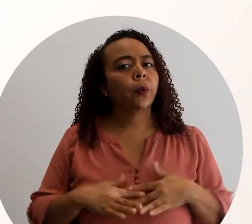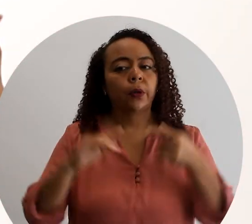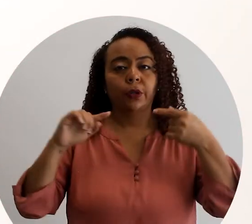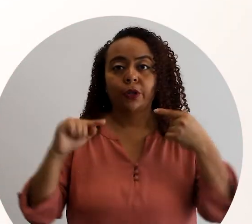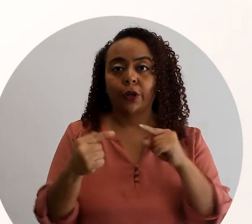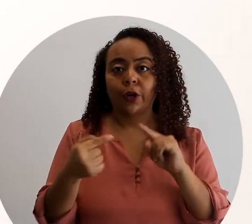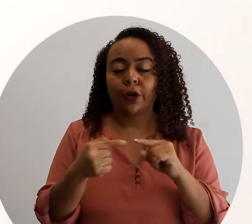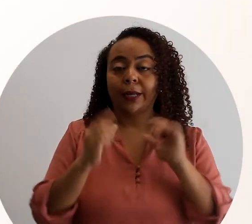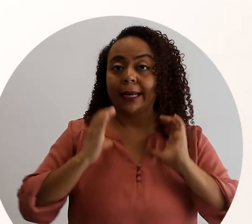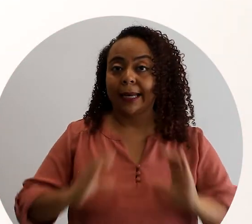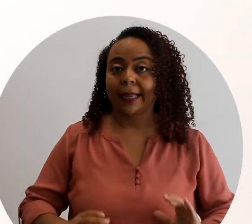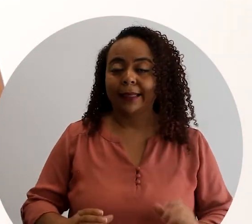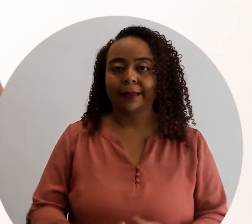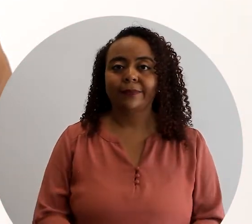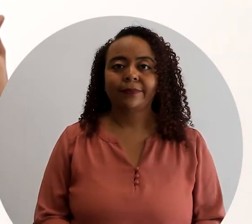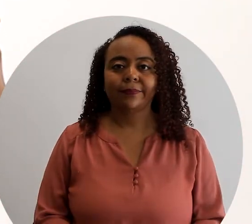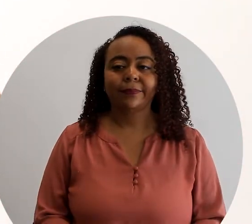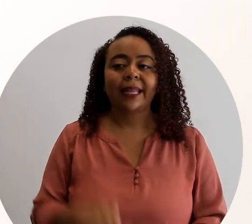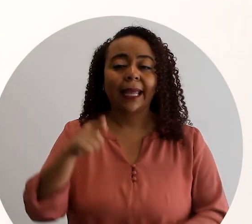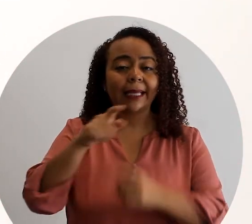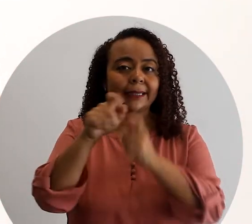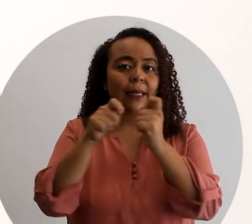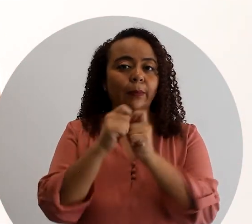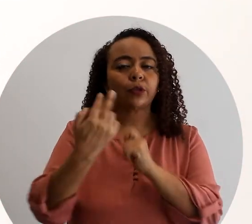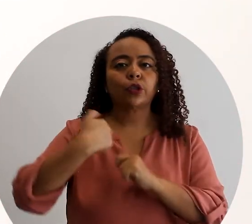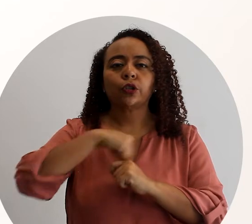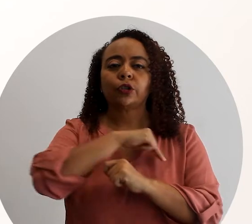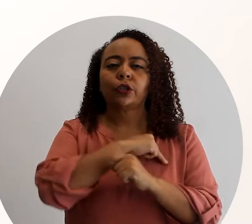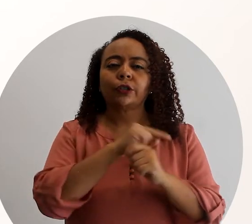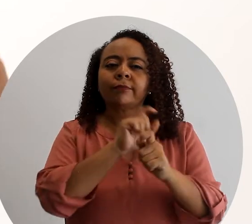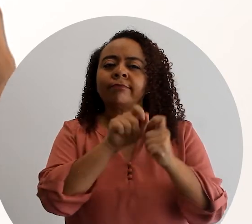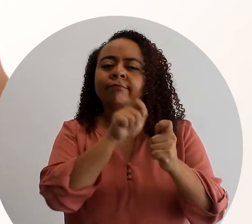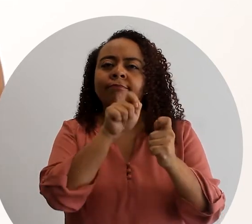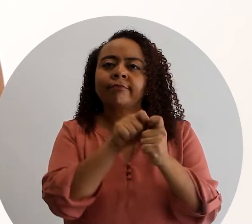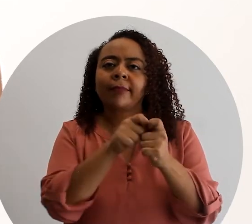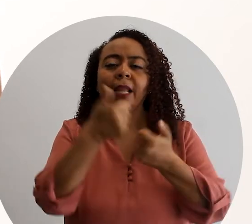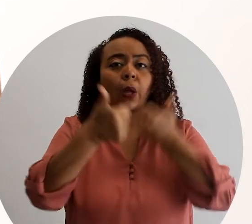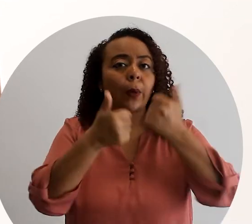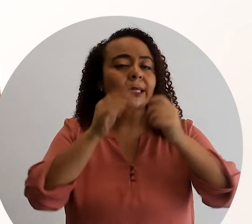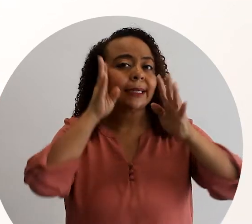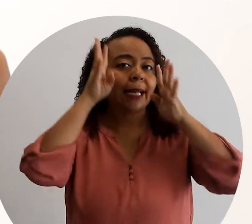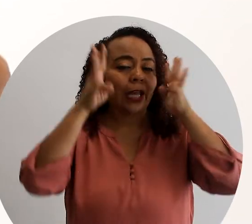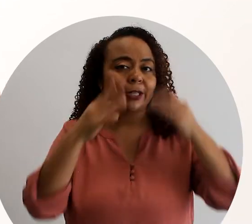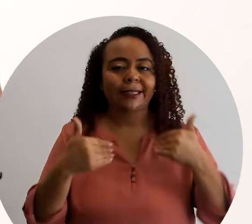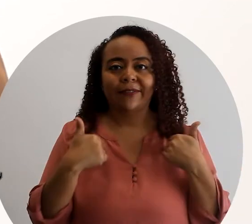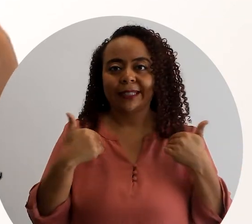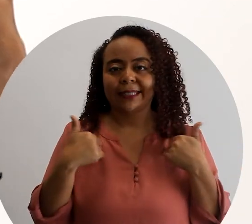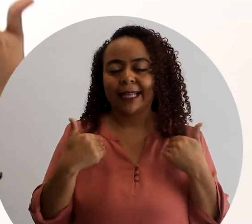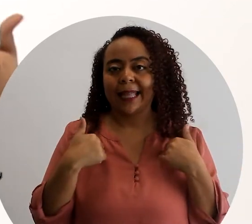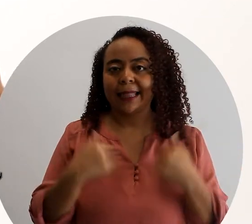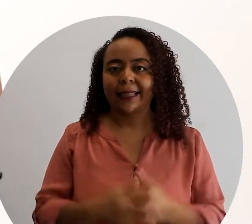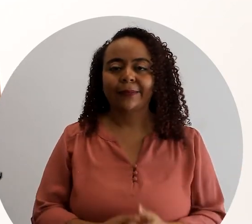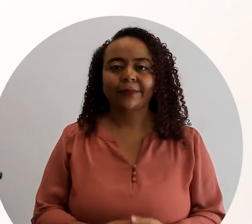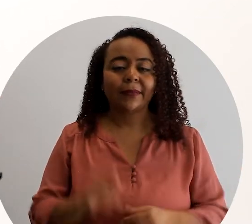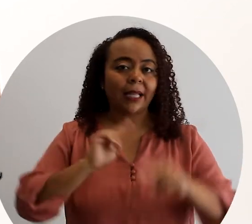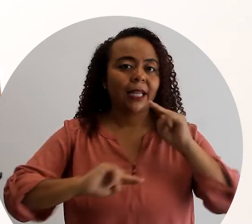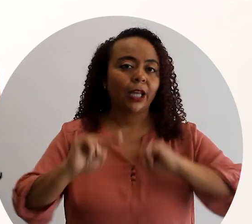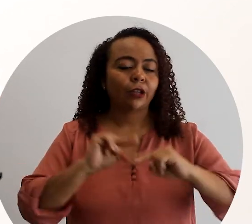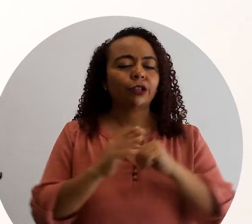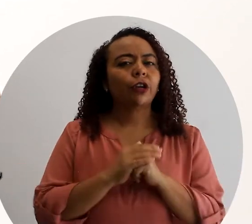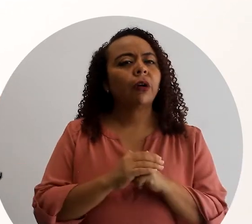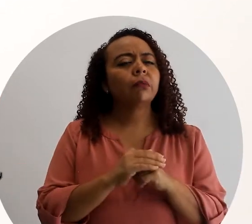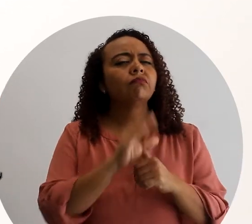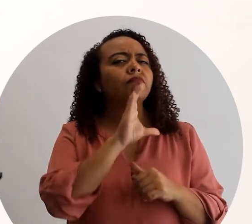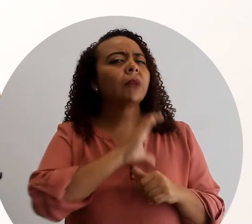son aliviadores de dolor de la clientela. En este punto vamos a determinar cuáles son los creadores de felicidad del